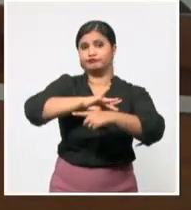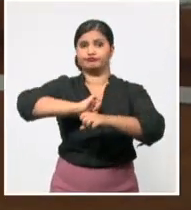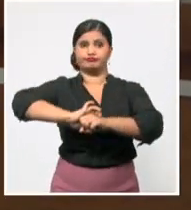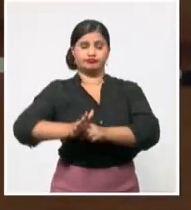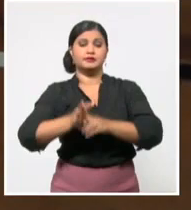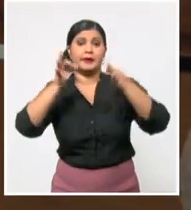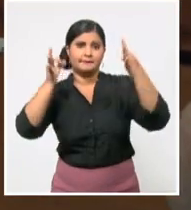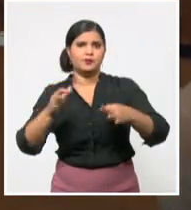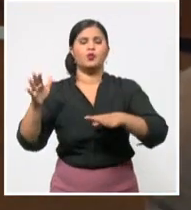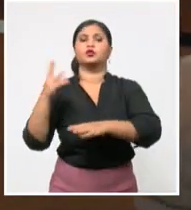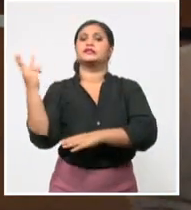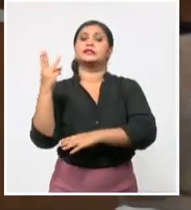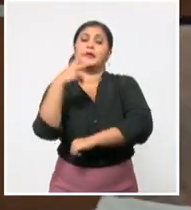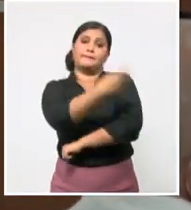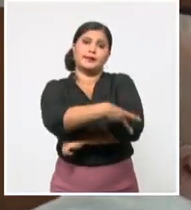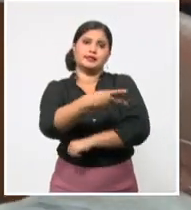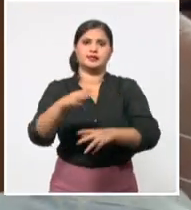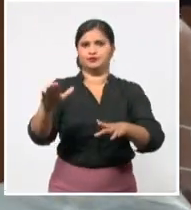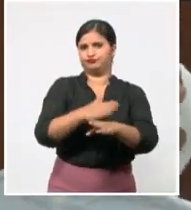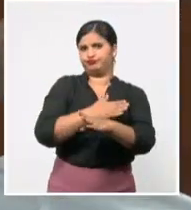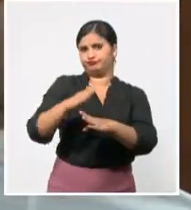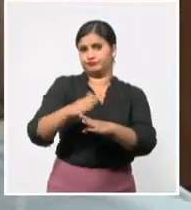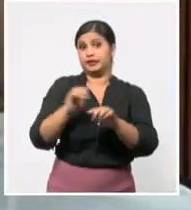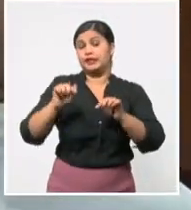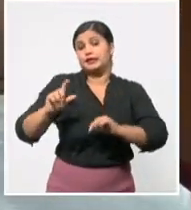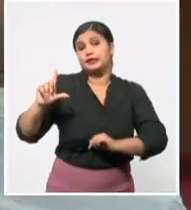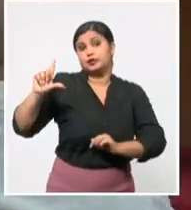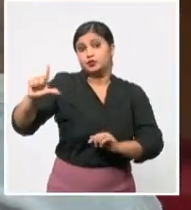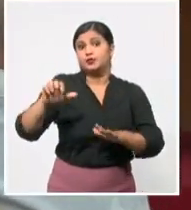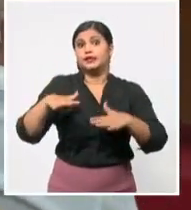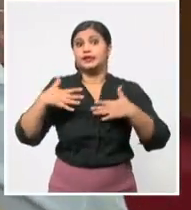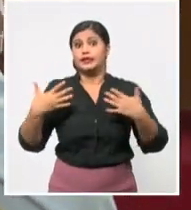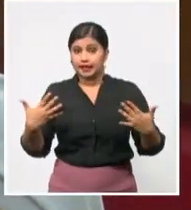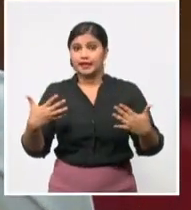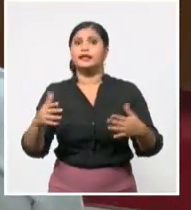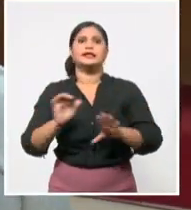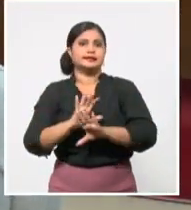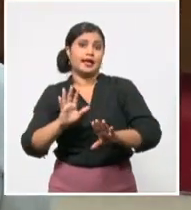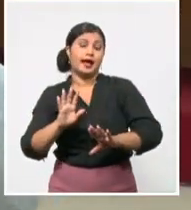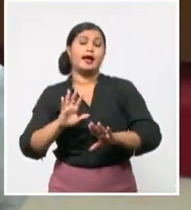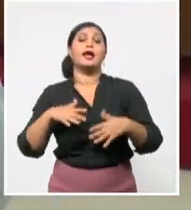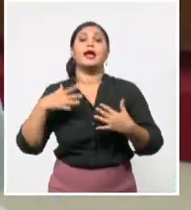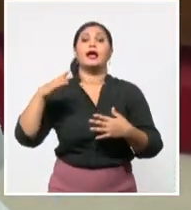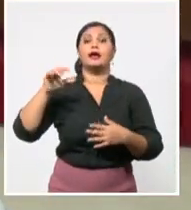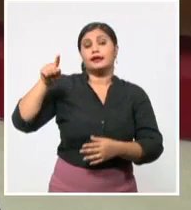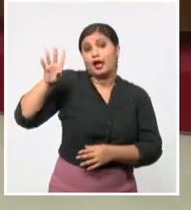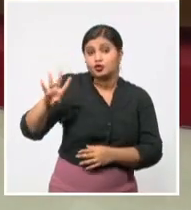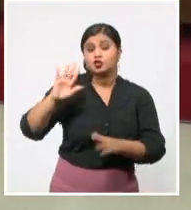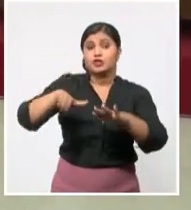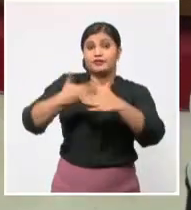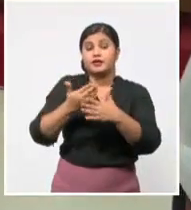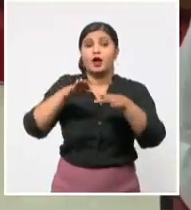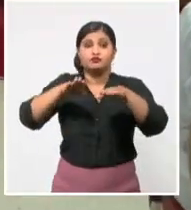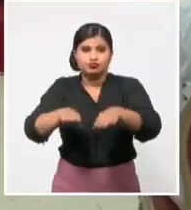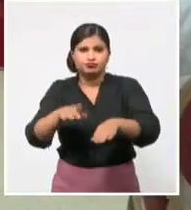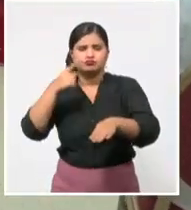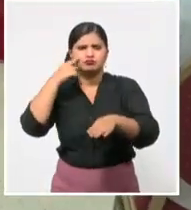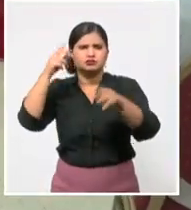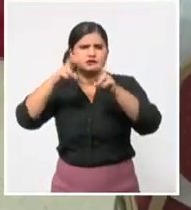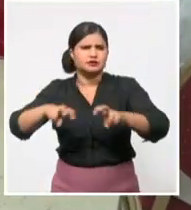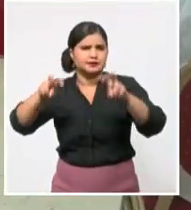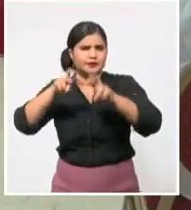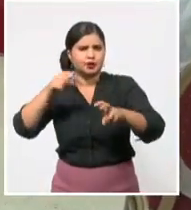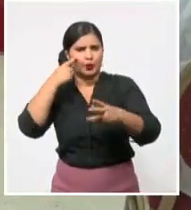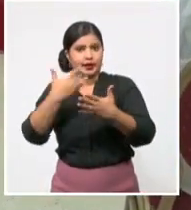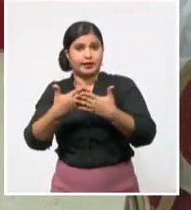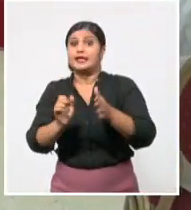Antigua y Barbuda y Nicaragua. Este lunes, tras cumplir su cuarentena y antes del añorado retorno a casa, sostuvieron un emotivo